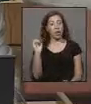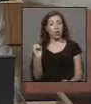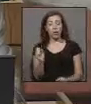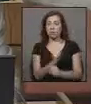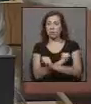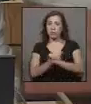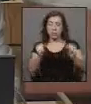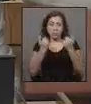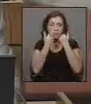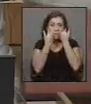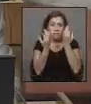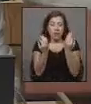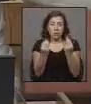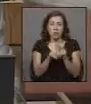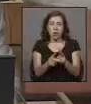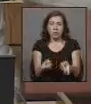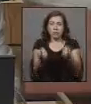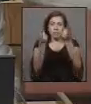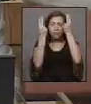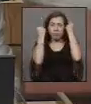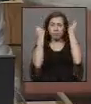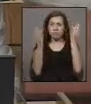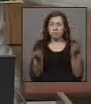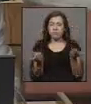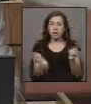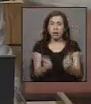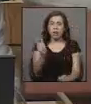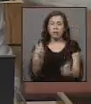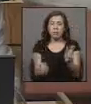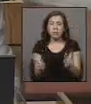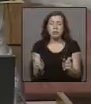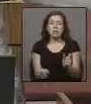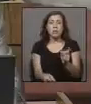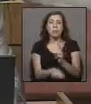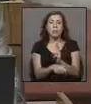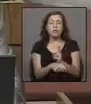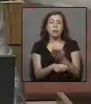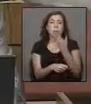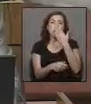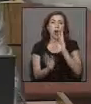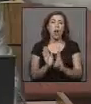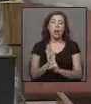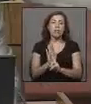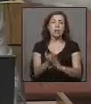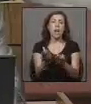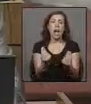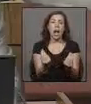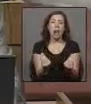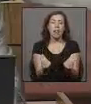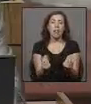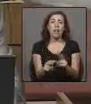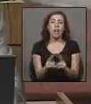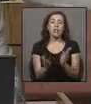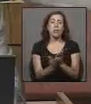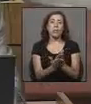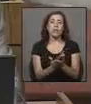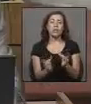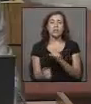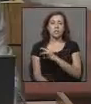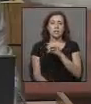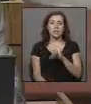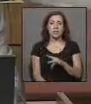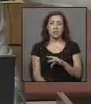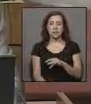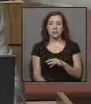impresentable, denigrante para quienes, por lo demás, han sido los mejores resultados de calidad que han dado la educación chilena